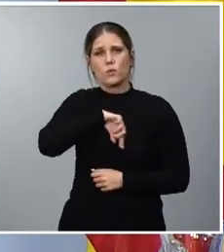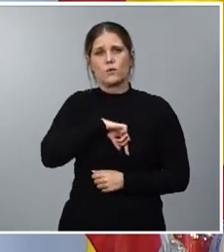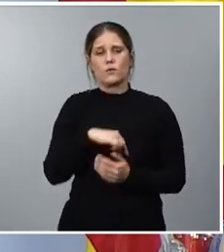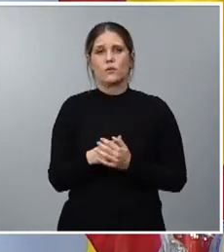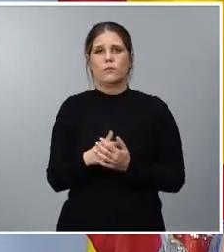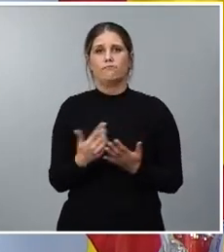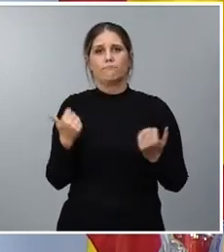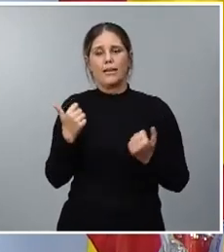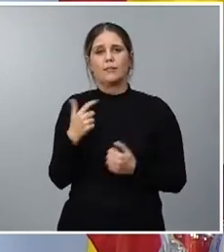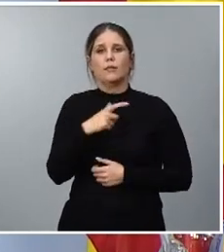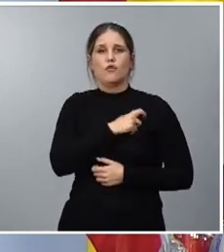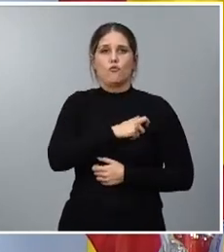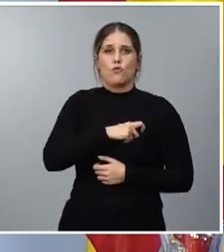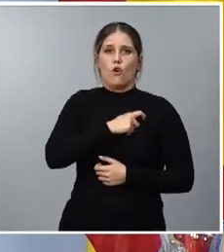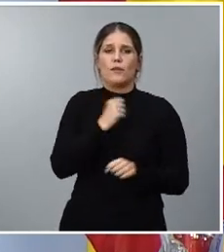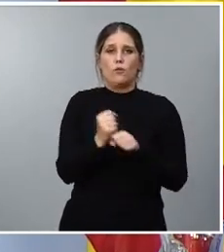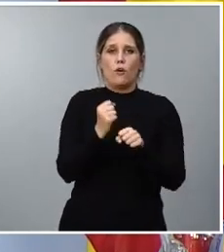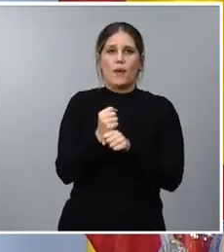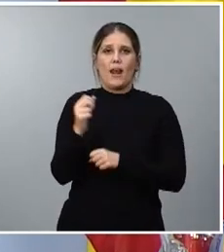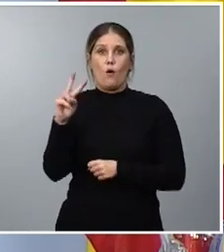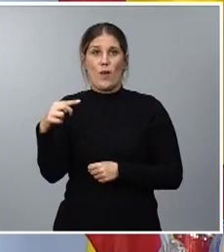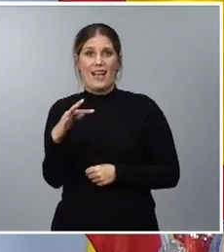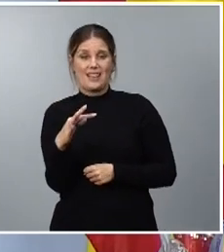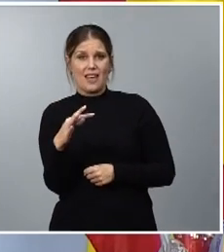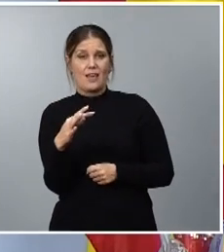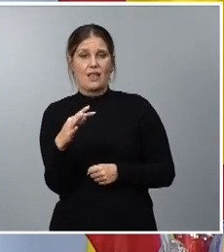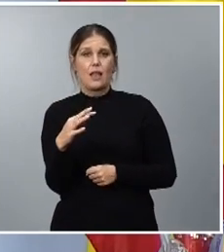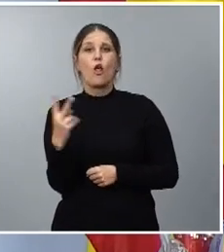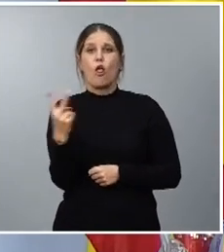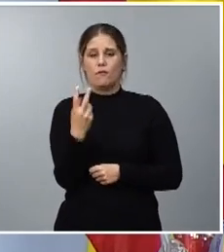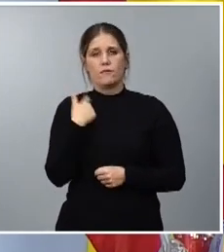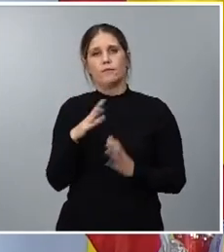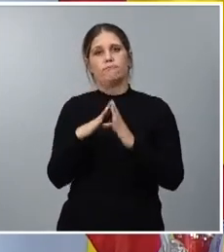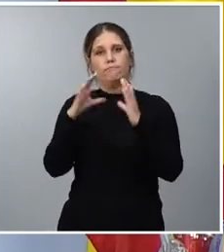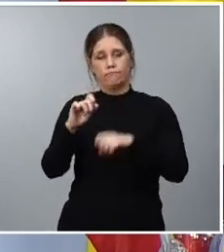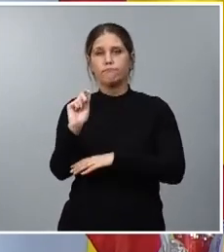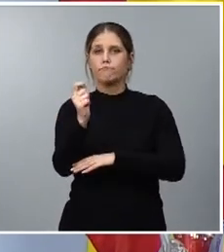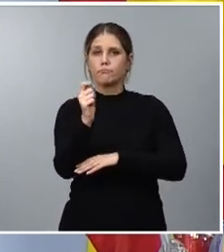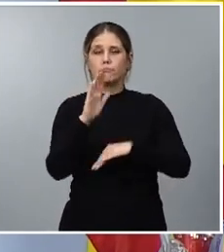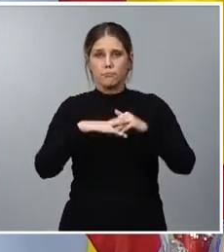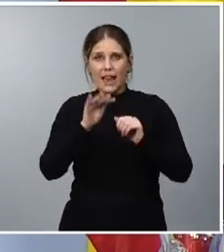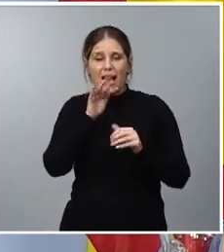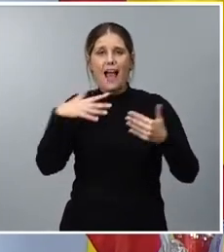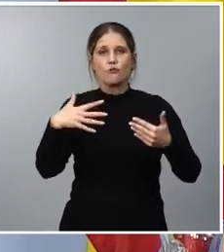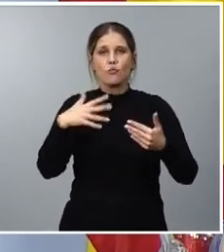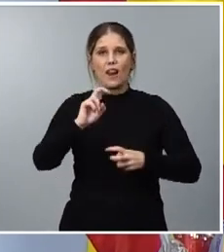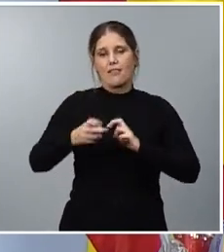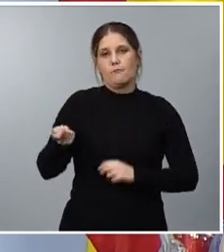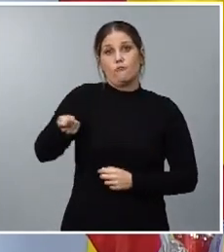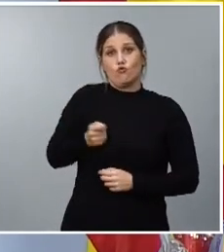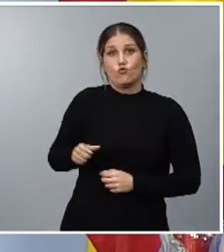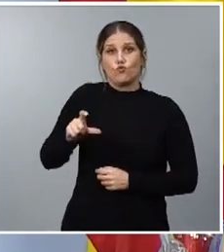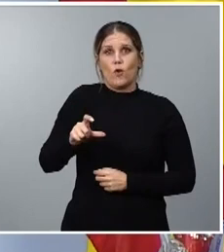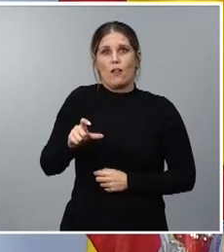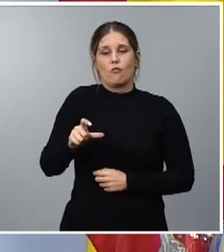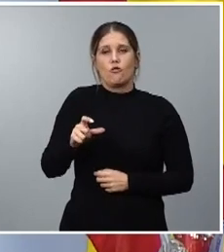comisiones obreras y UGT que nuevamente han llegado a un acuerdo para poder actualizar las retribuciones de los